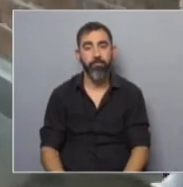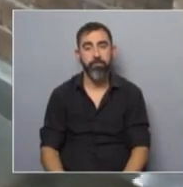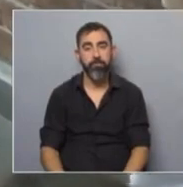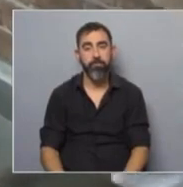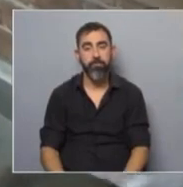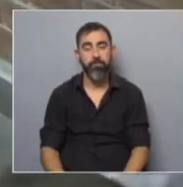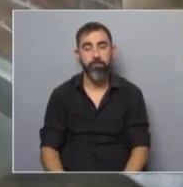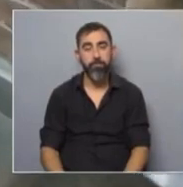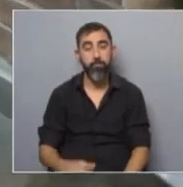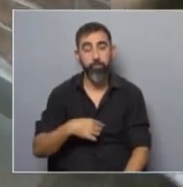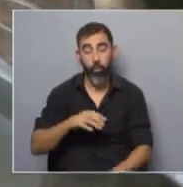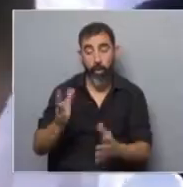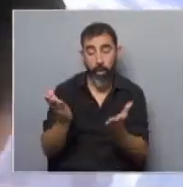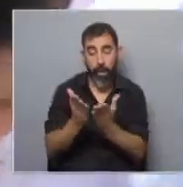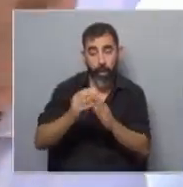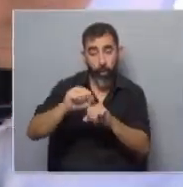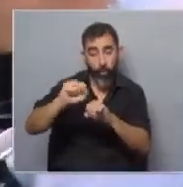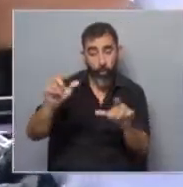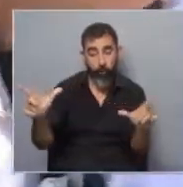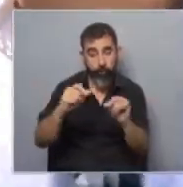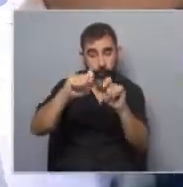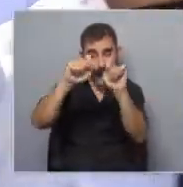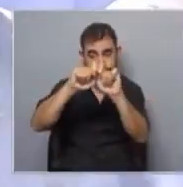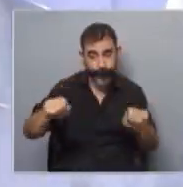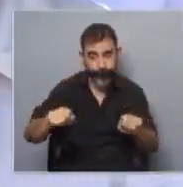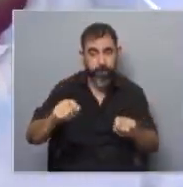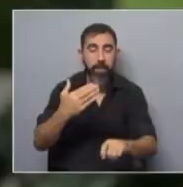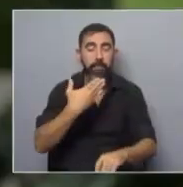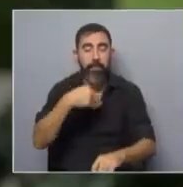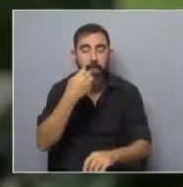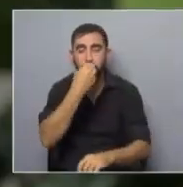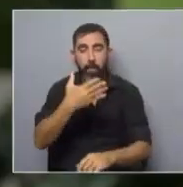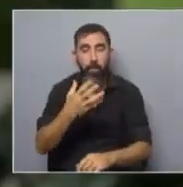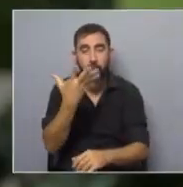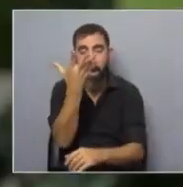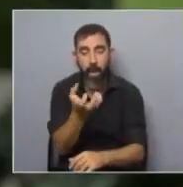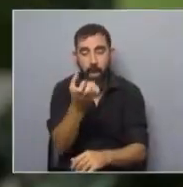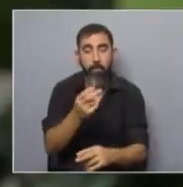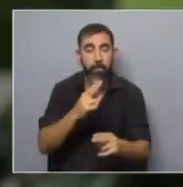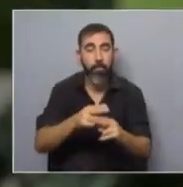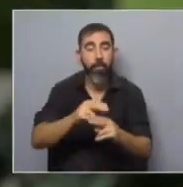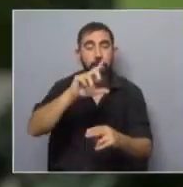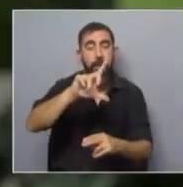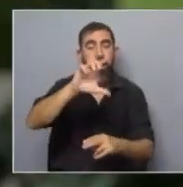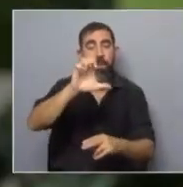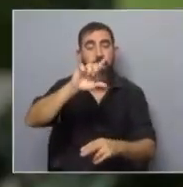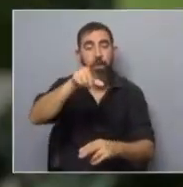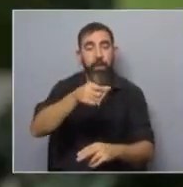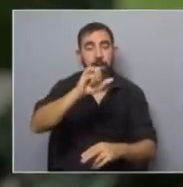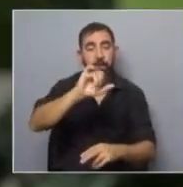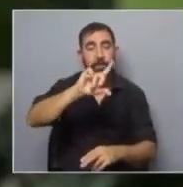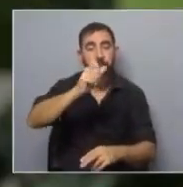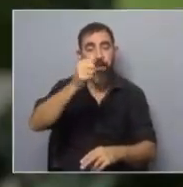Durante mi doctorado lo que hice fue para tratar de entender mejor esto desarrollar una app que se llama Lexiland que permite